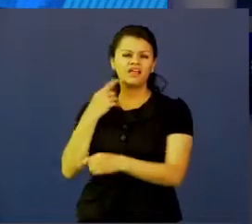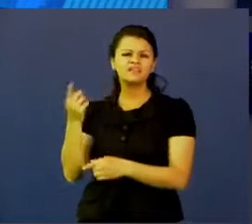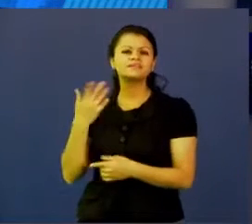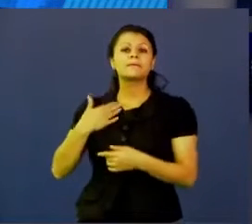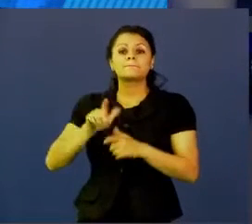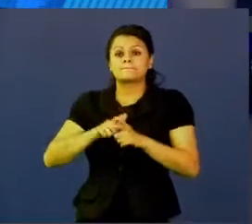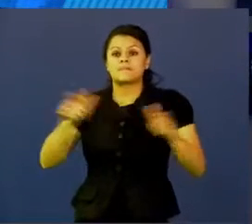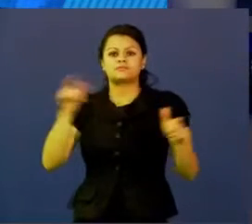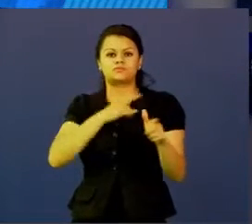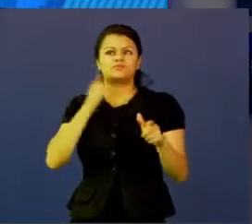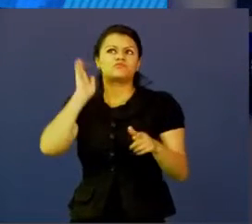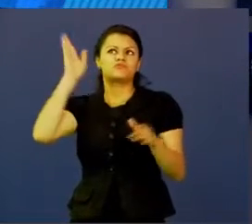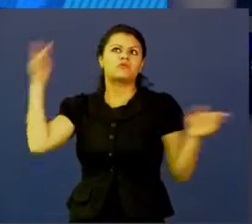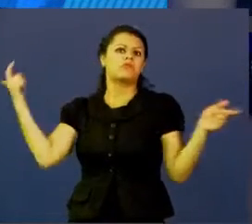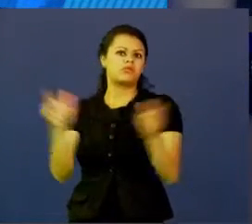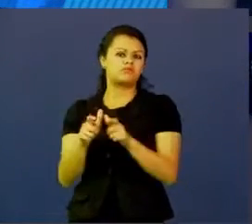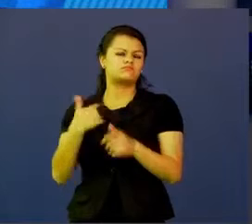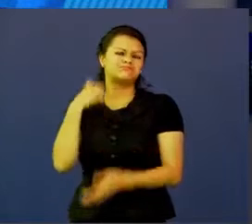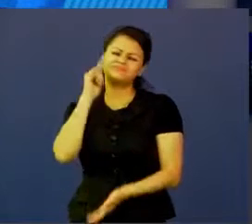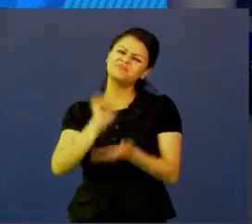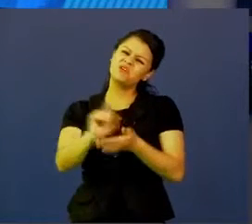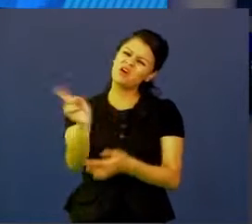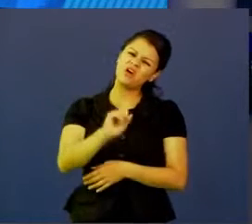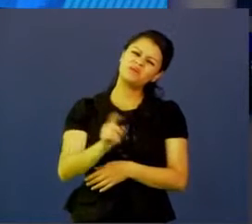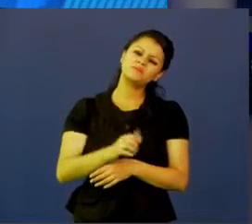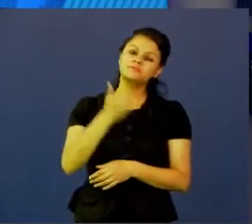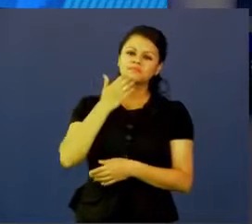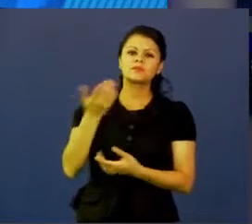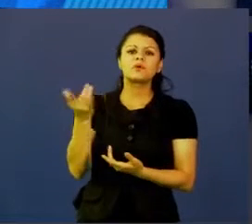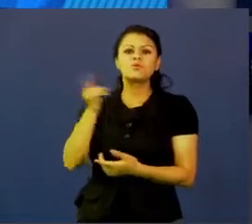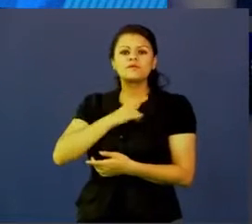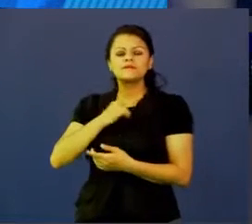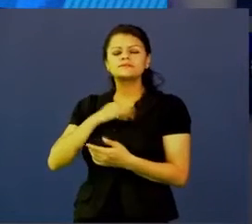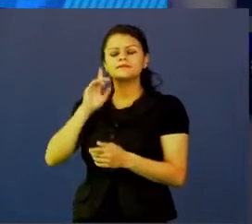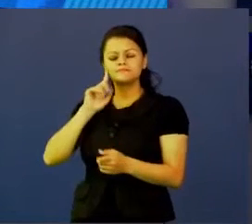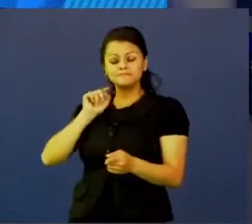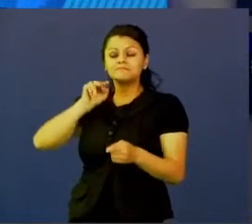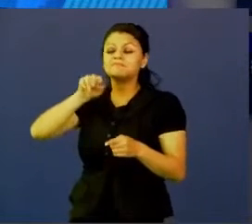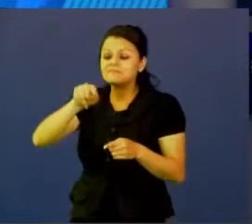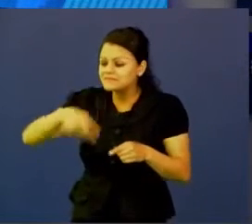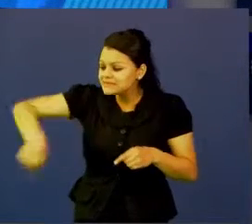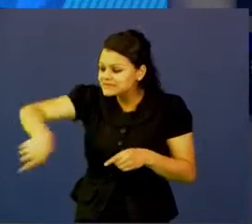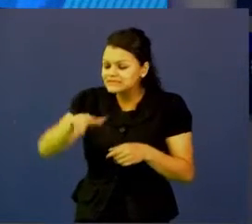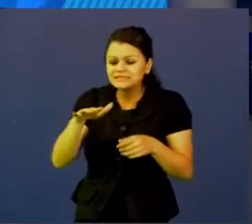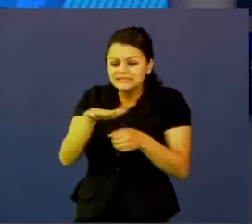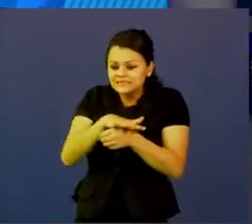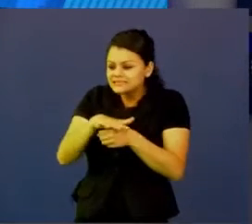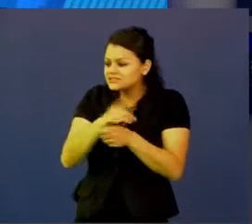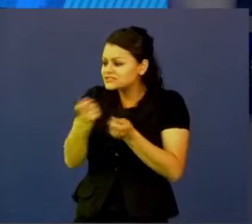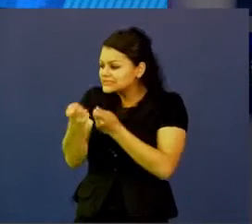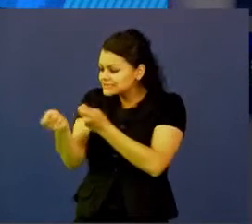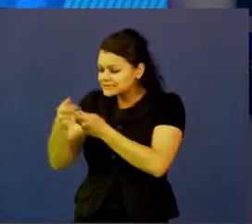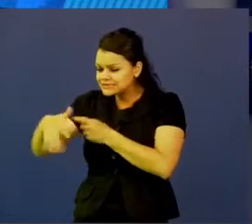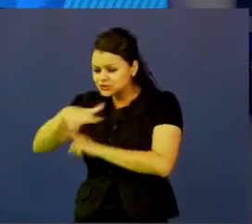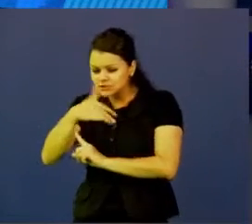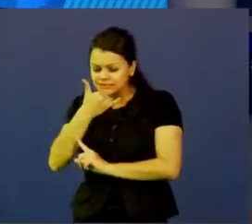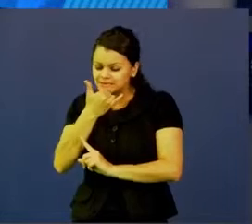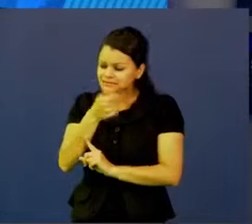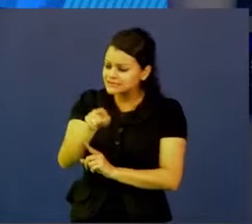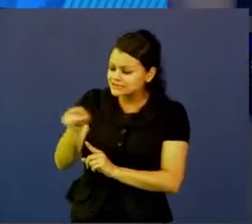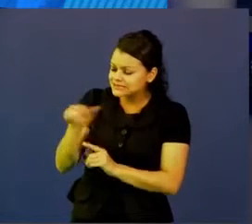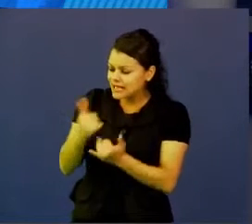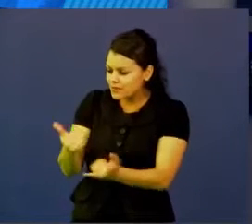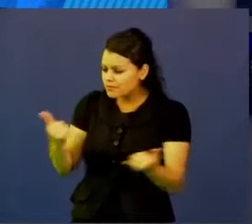que si las universidades se vuelven a lo local, si los colegios vuelven a lo local, a entender el valor de lo local, ahí lo que vamos a tener es